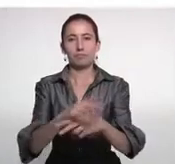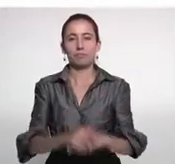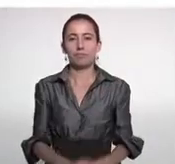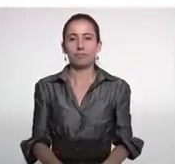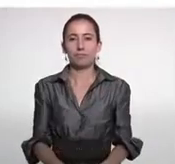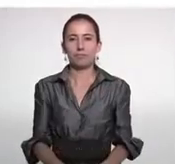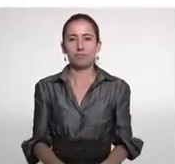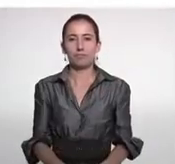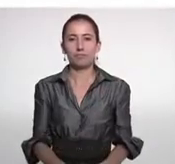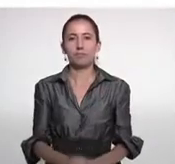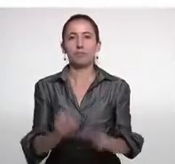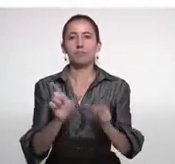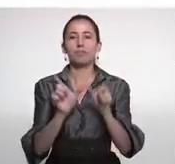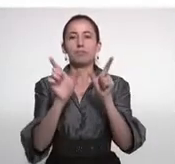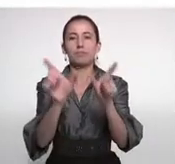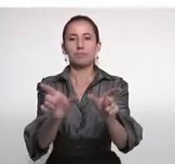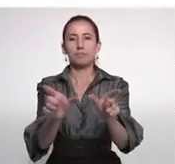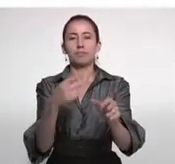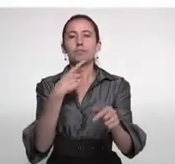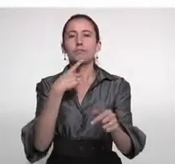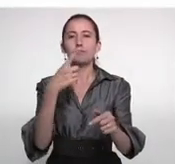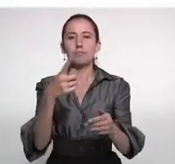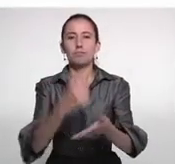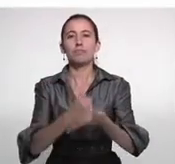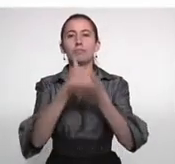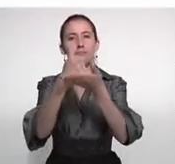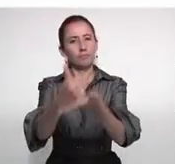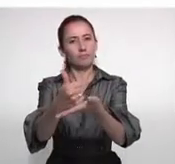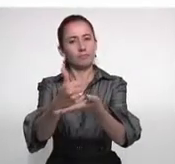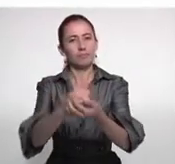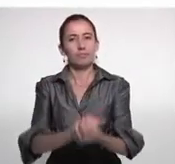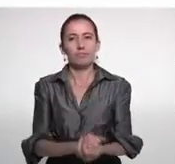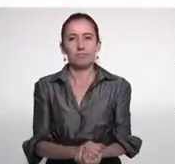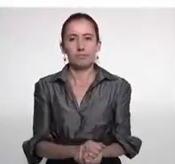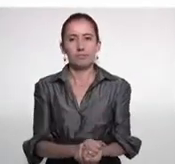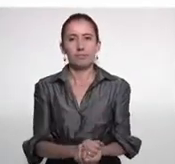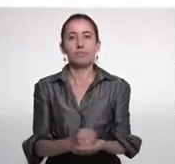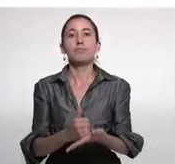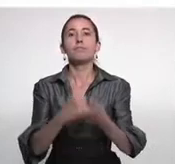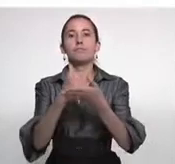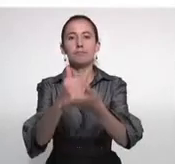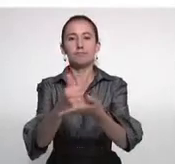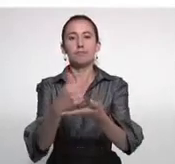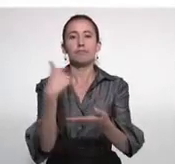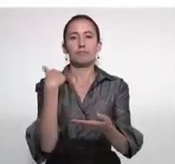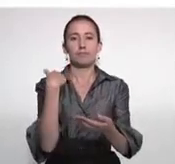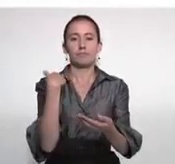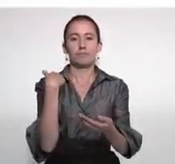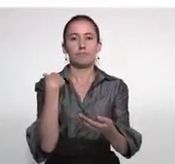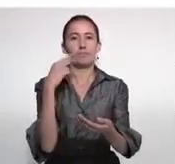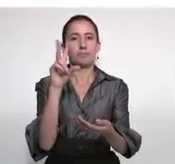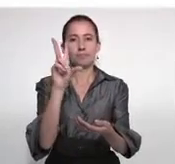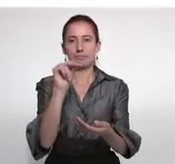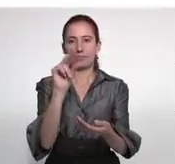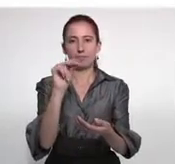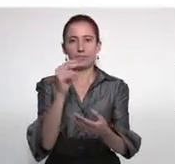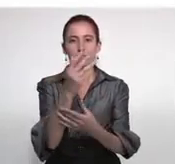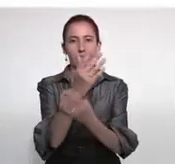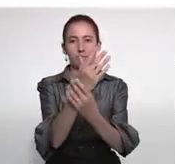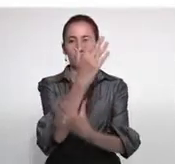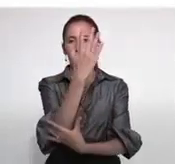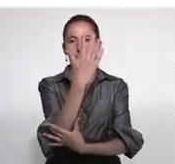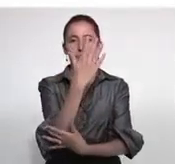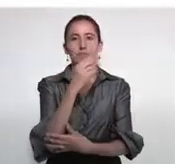presta ayuda. Identifíquese con claridad y ofrezca su ayuda. Ofrezca su brazo u hombro. No